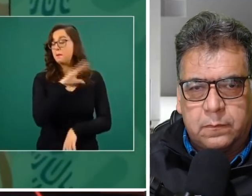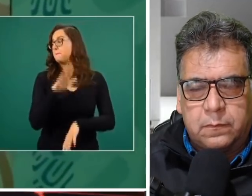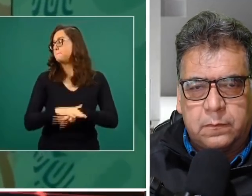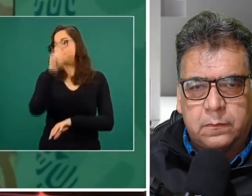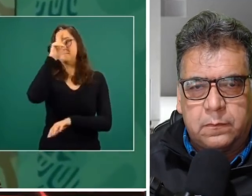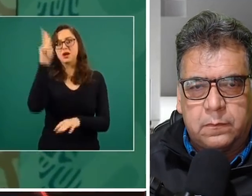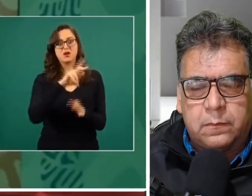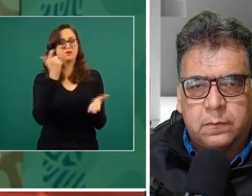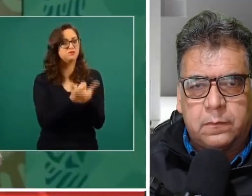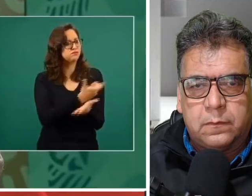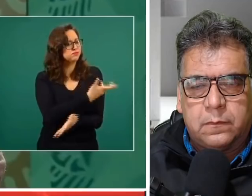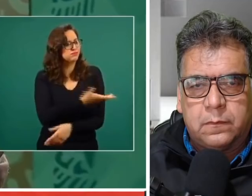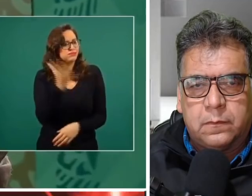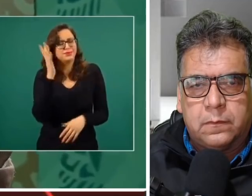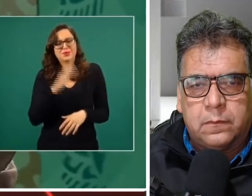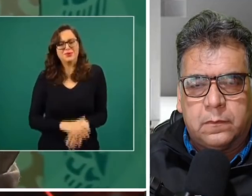Increíble.